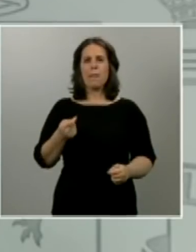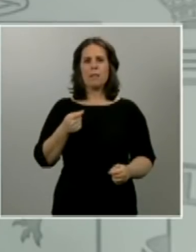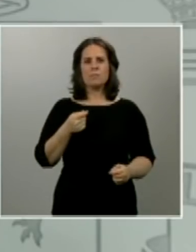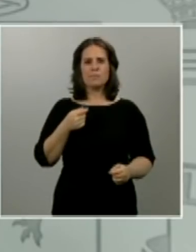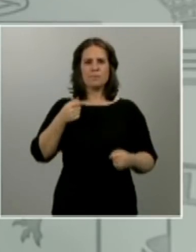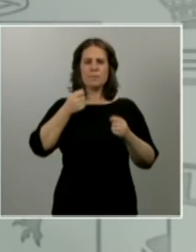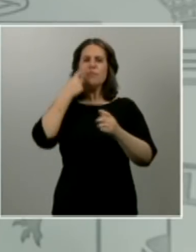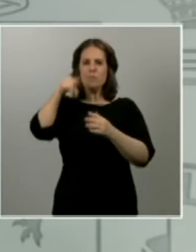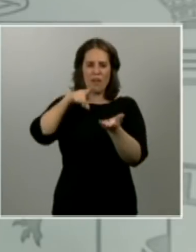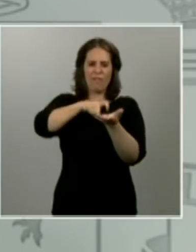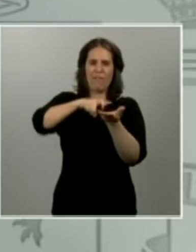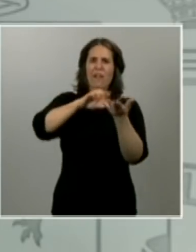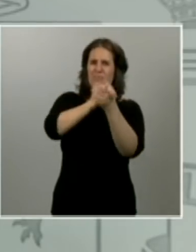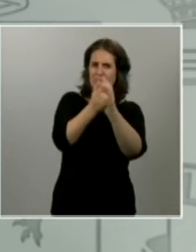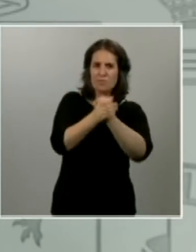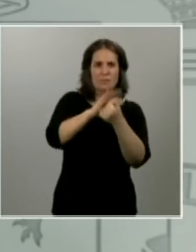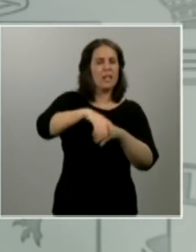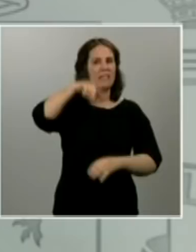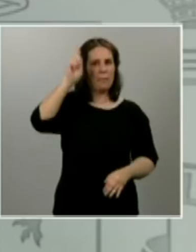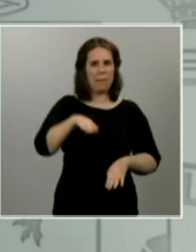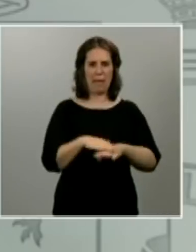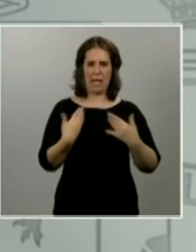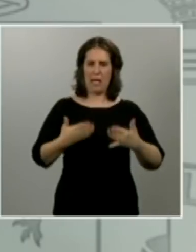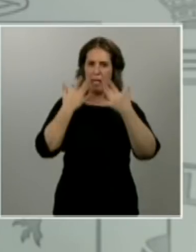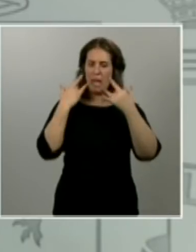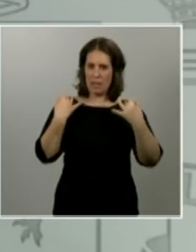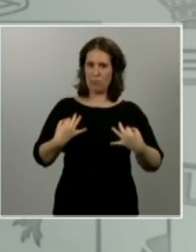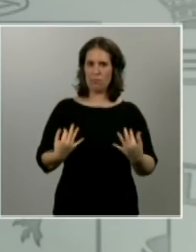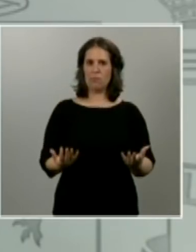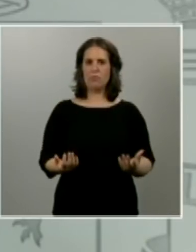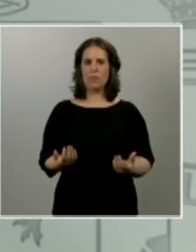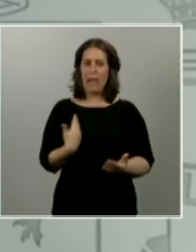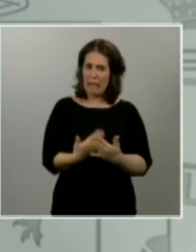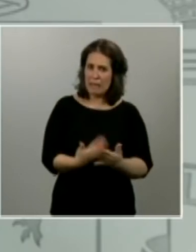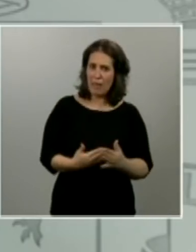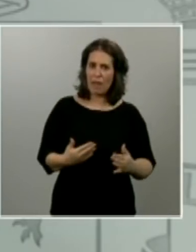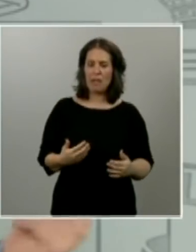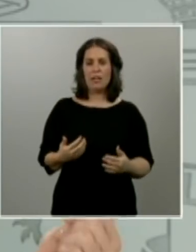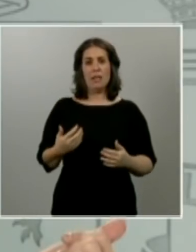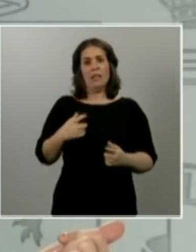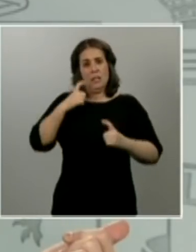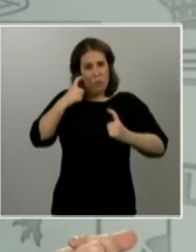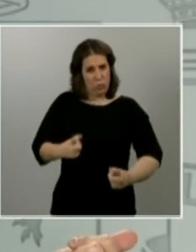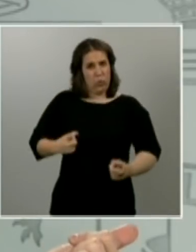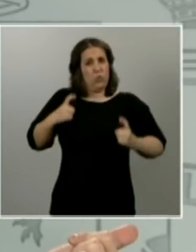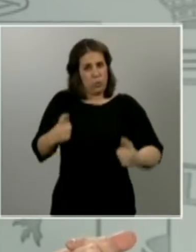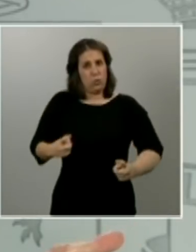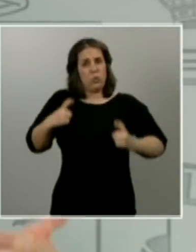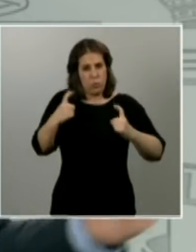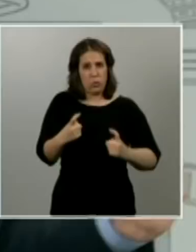necesitamos también para garantizar nuestra higiene lo vamos a garantizar lo estamos haciendo a marchas forzadas a marchas forzadas hace